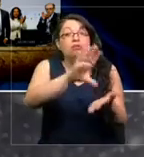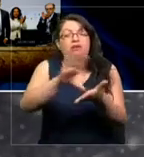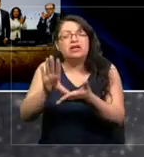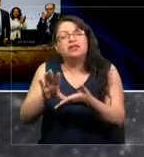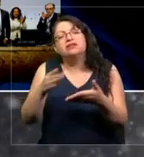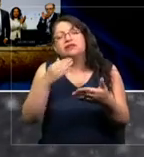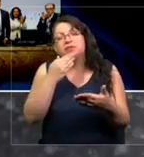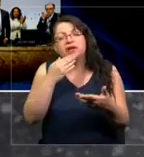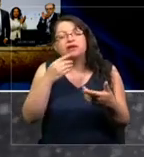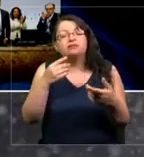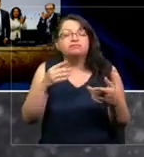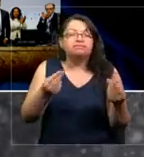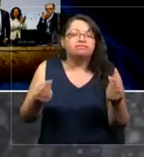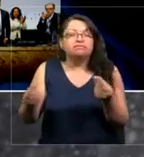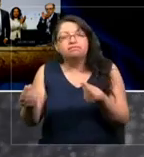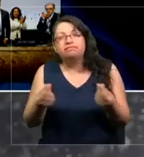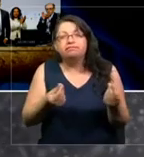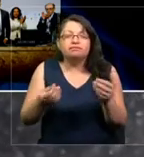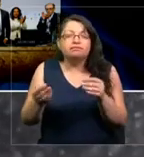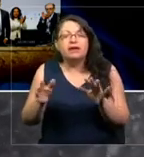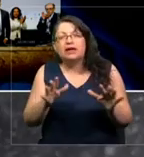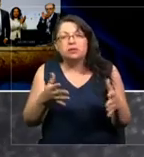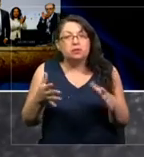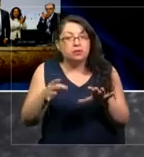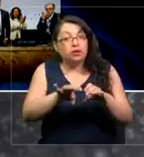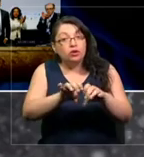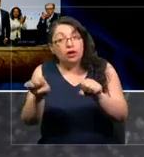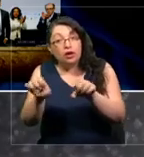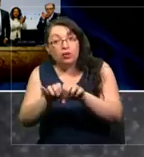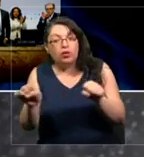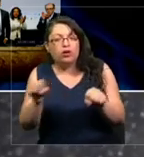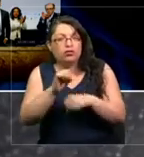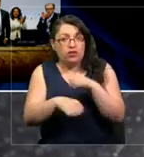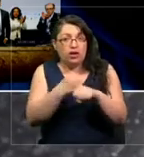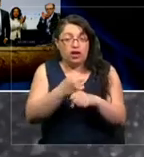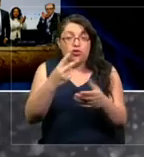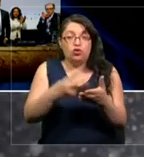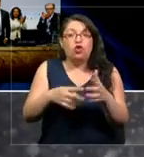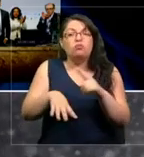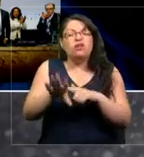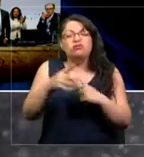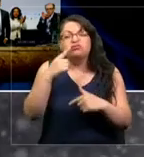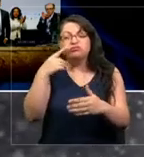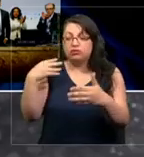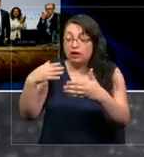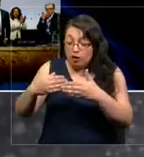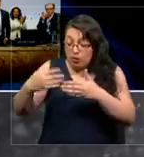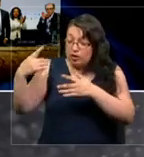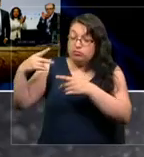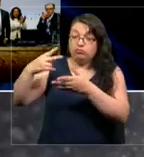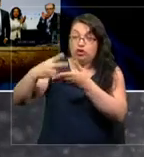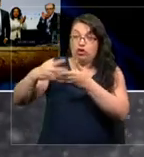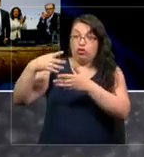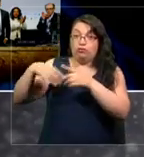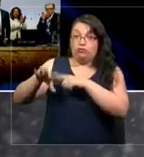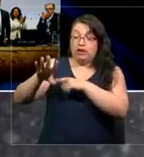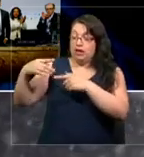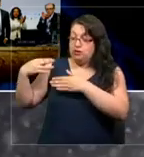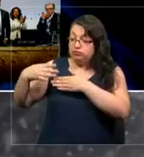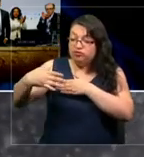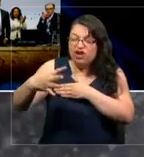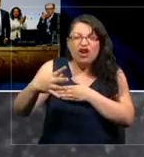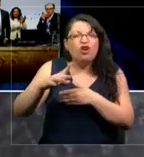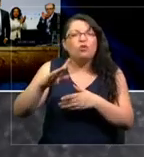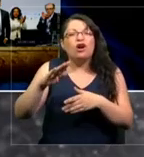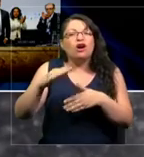parecen que también están relativamente de acuerdo. La verdad de las cosas es que el año 2015 la cosa no ha avanzado demasiado en la implementación de esas